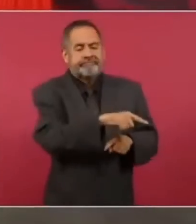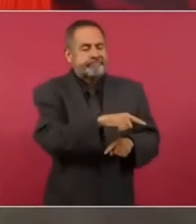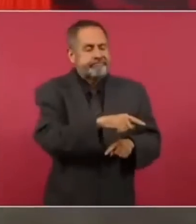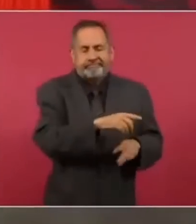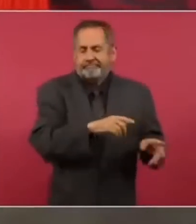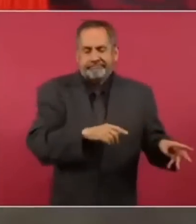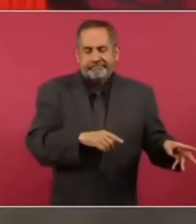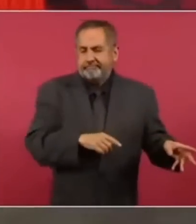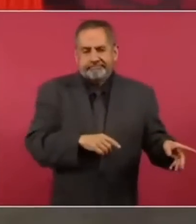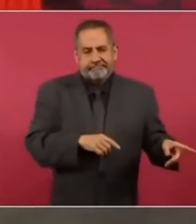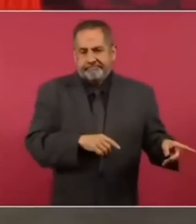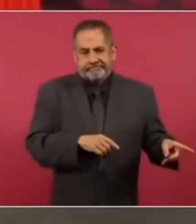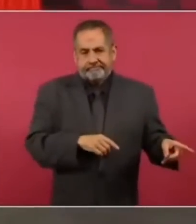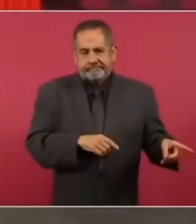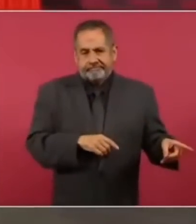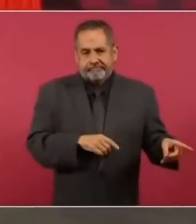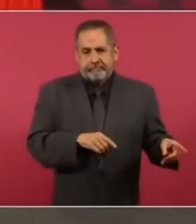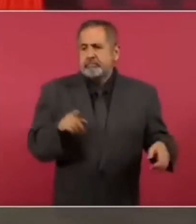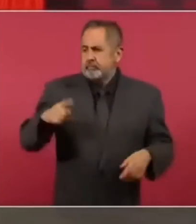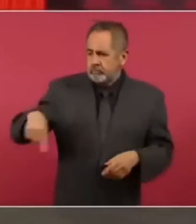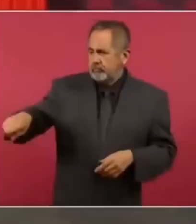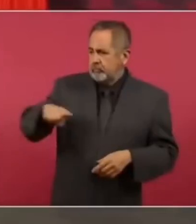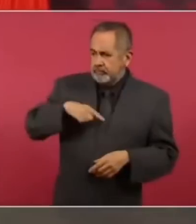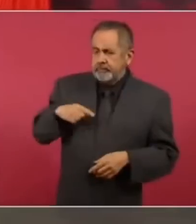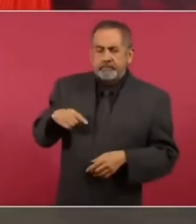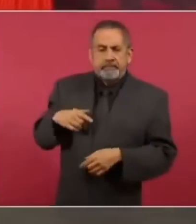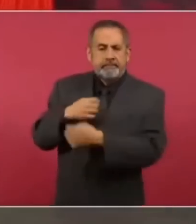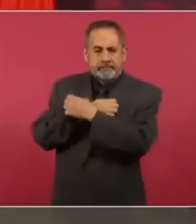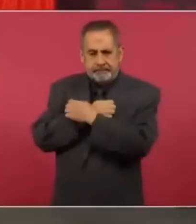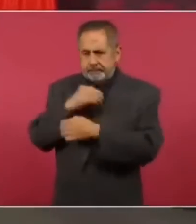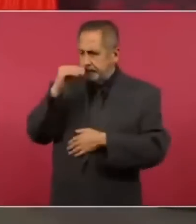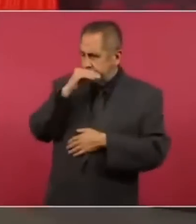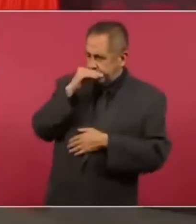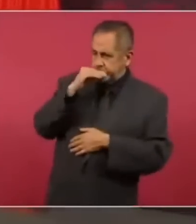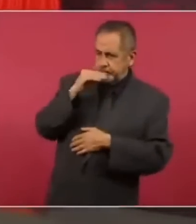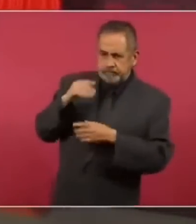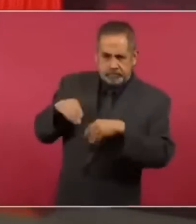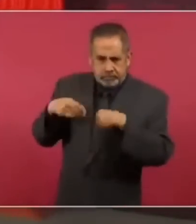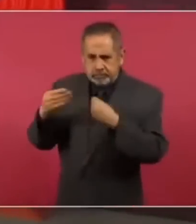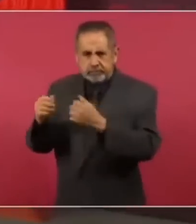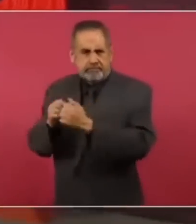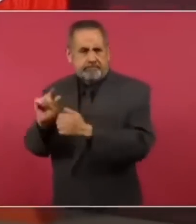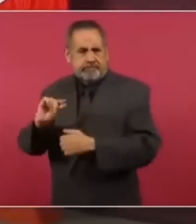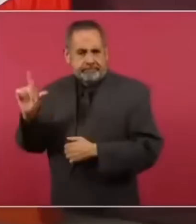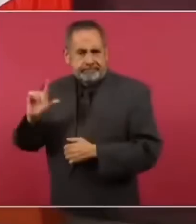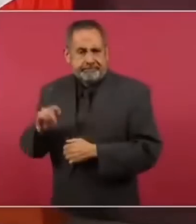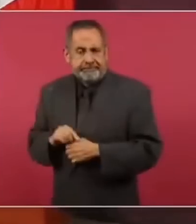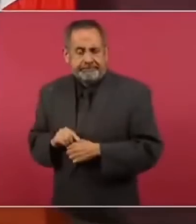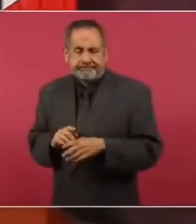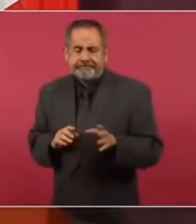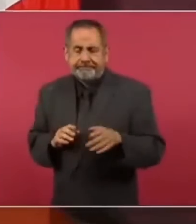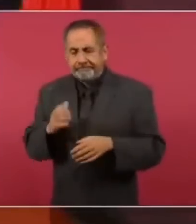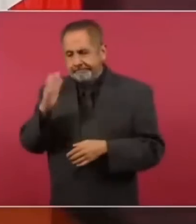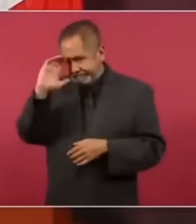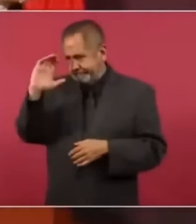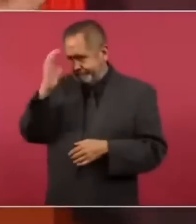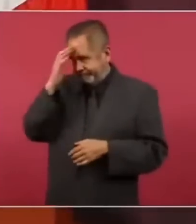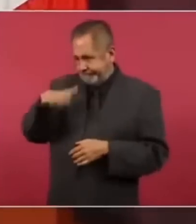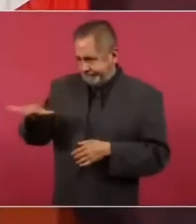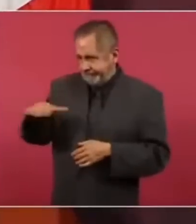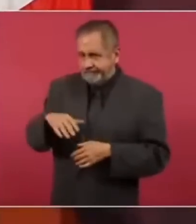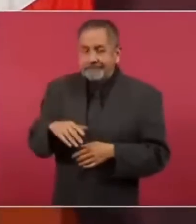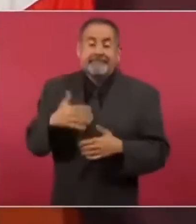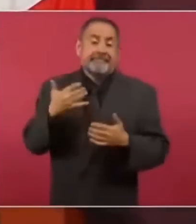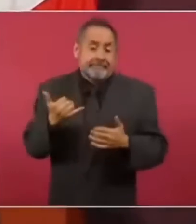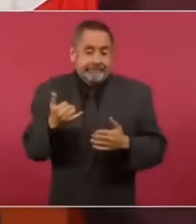pública, gratuita, de calidad, y quiénes quisieran